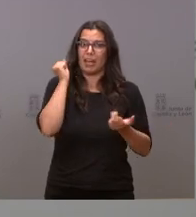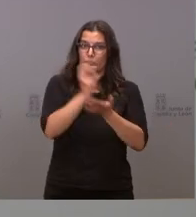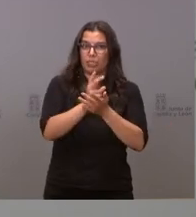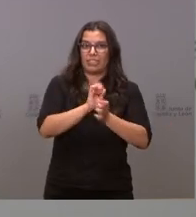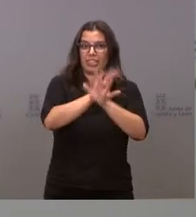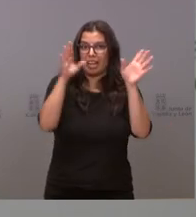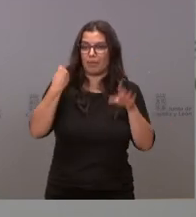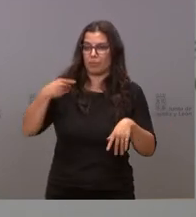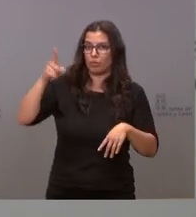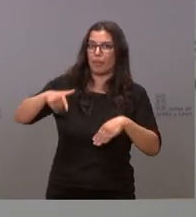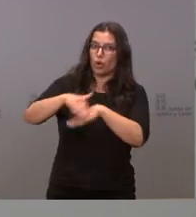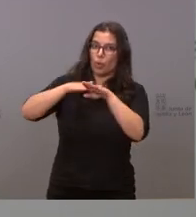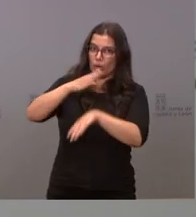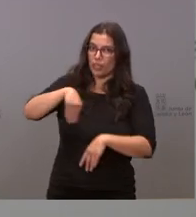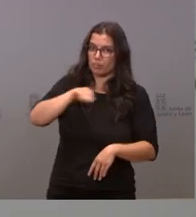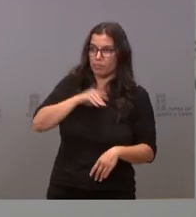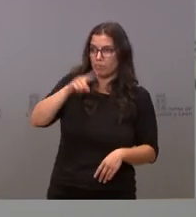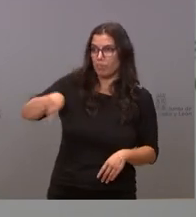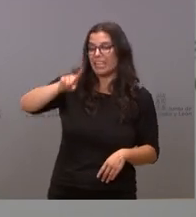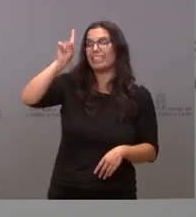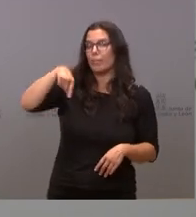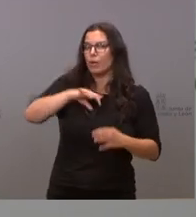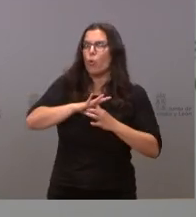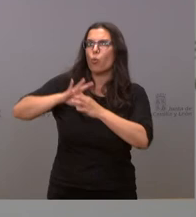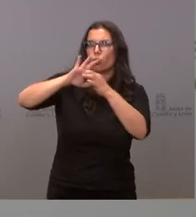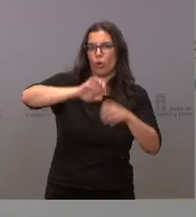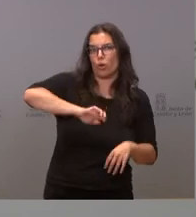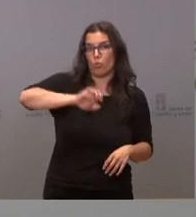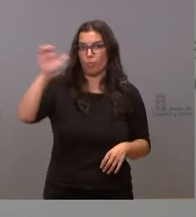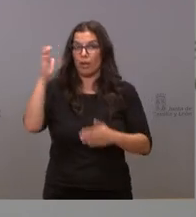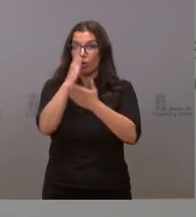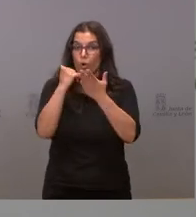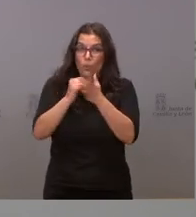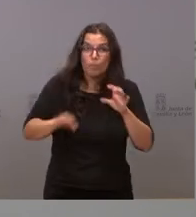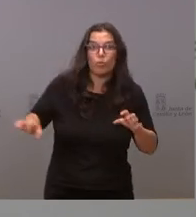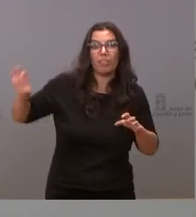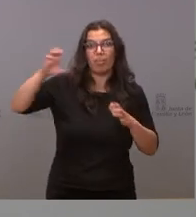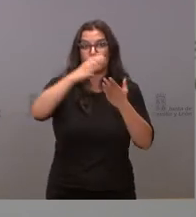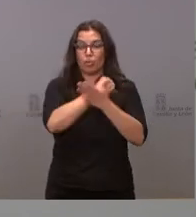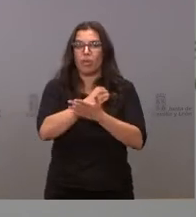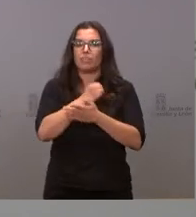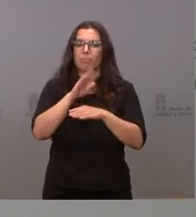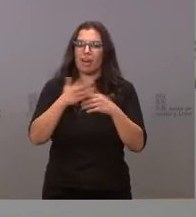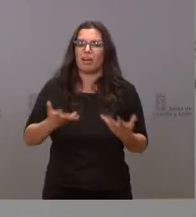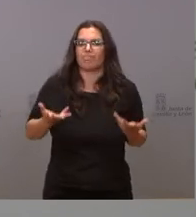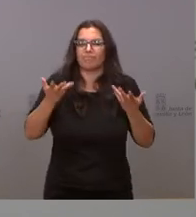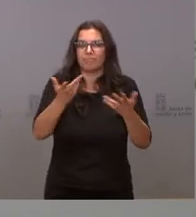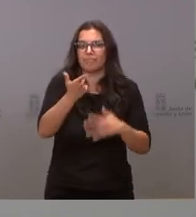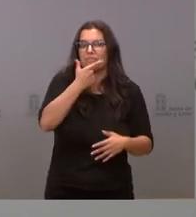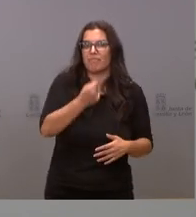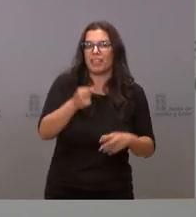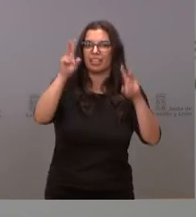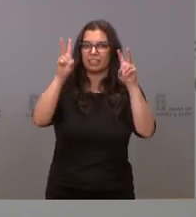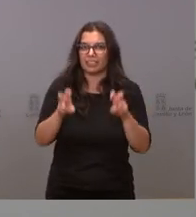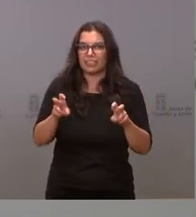desde el gobierno de España, desde la Unión Europea, desde las comunidades autónomas por facilitar la